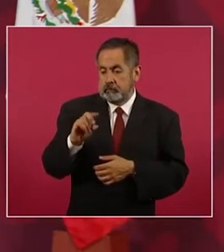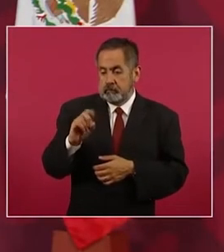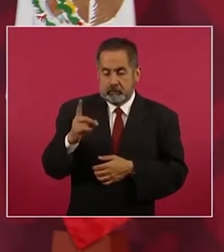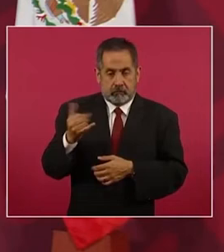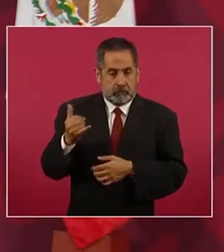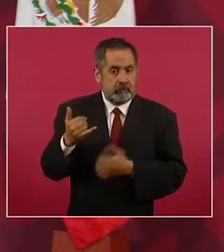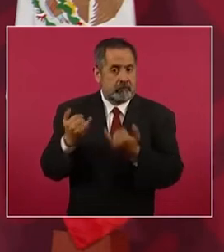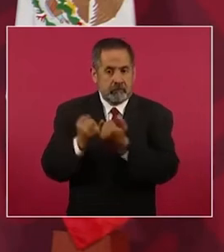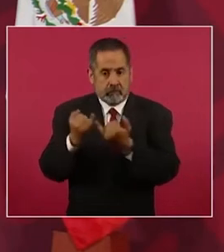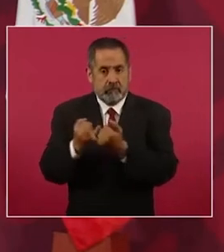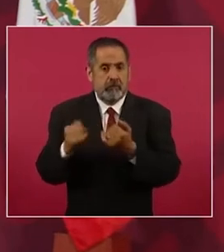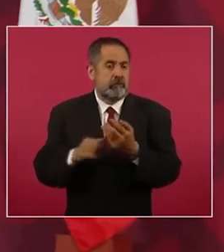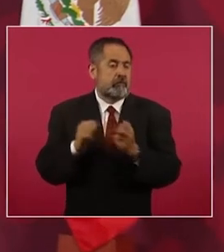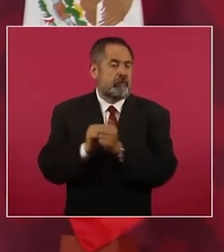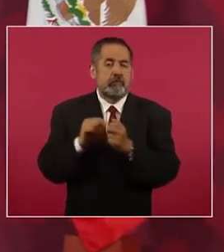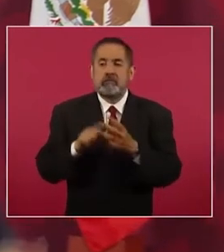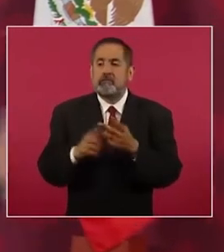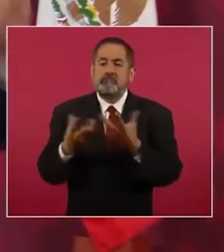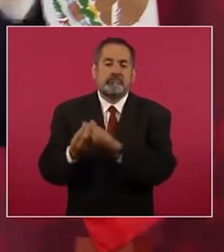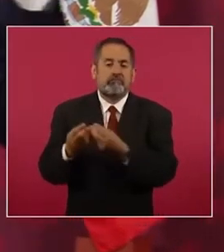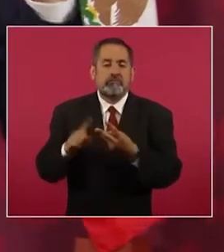y Rosa Isela